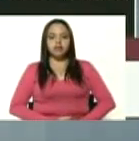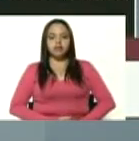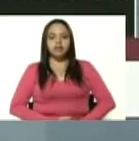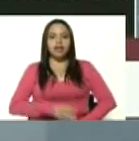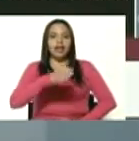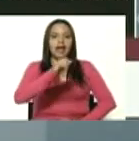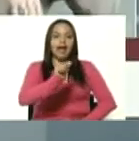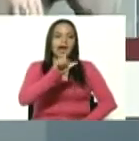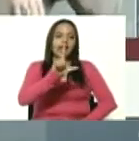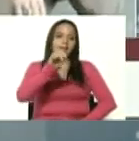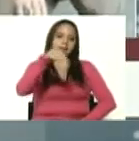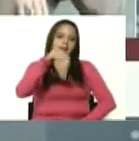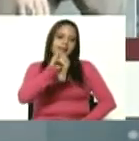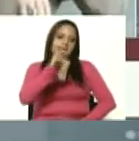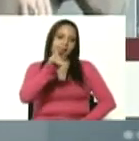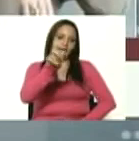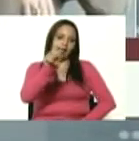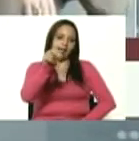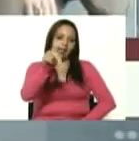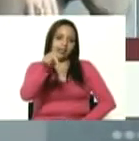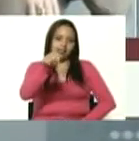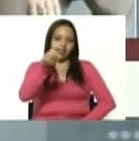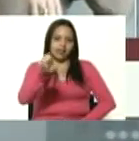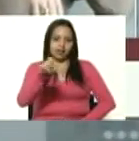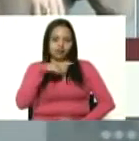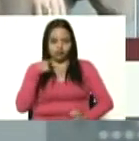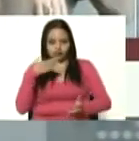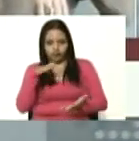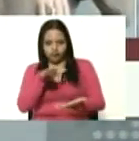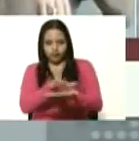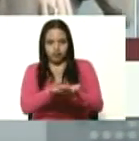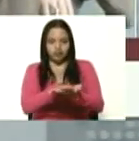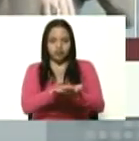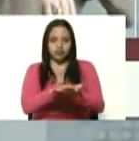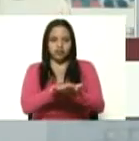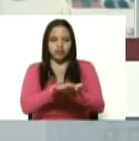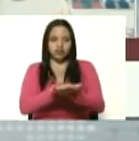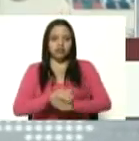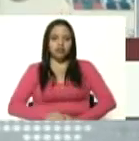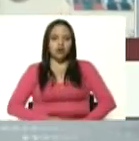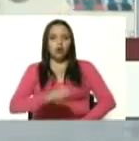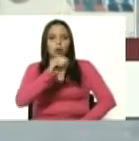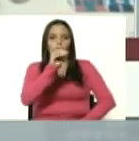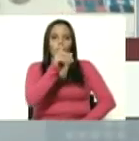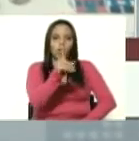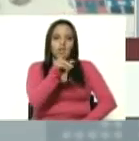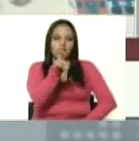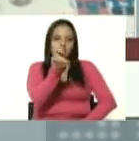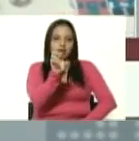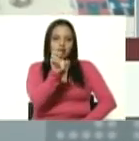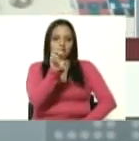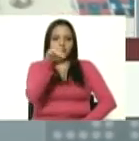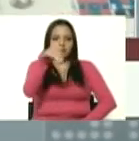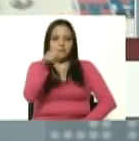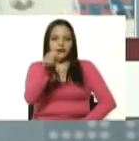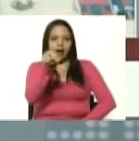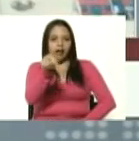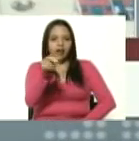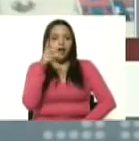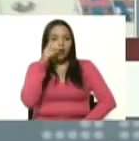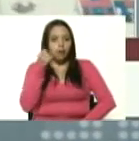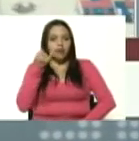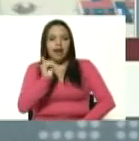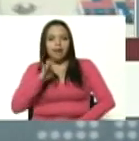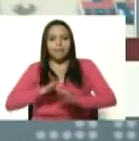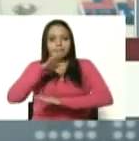Gruber Odermán. Honor y gloria a Hernán Gruber Odermán. El hombre que dio el paso que había que dar en el momento